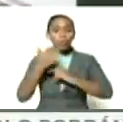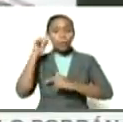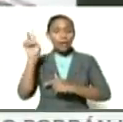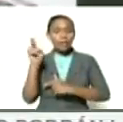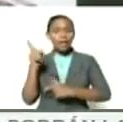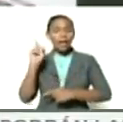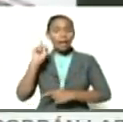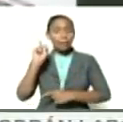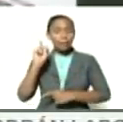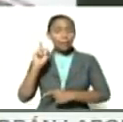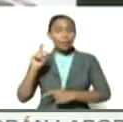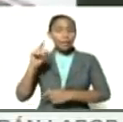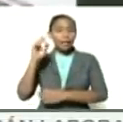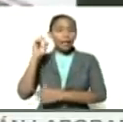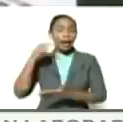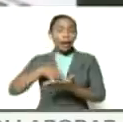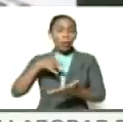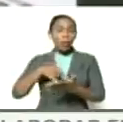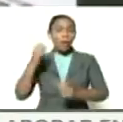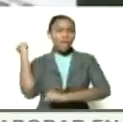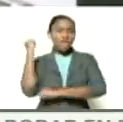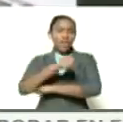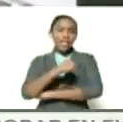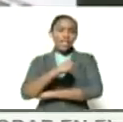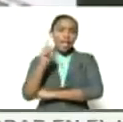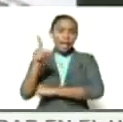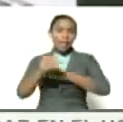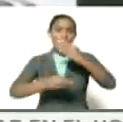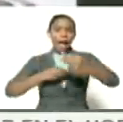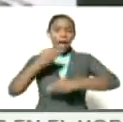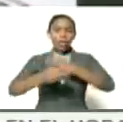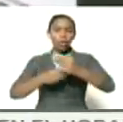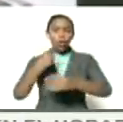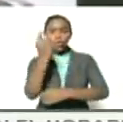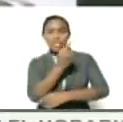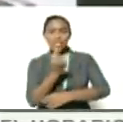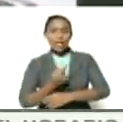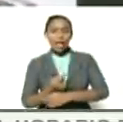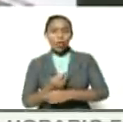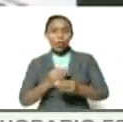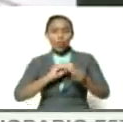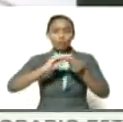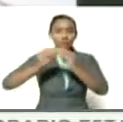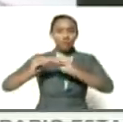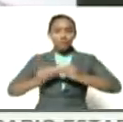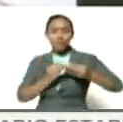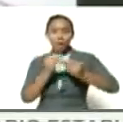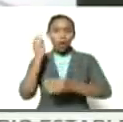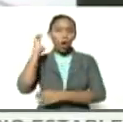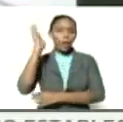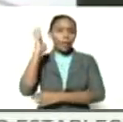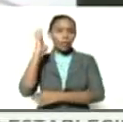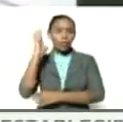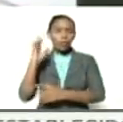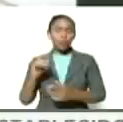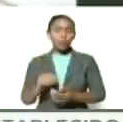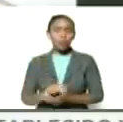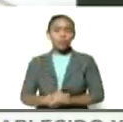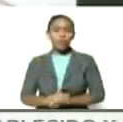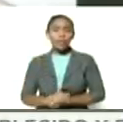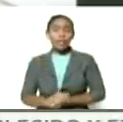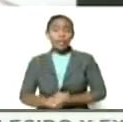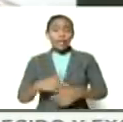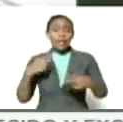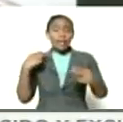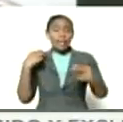Carabobo. En Carabobo vence el proyecto esgrimido, diseñado, diagramado, en el Congreso de Angostura. El